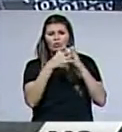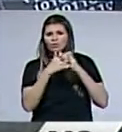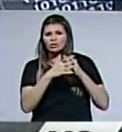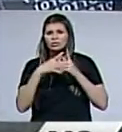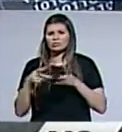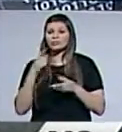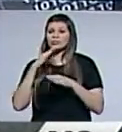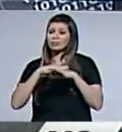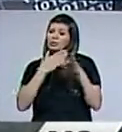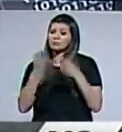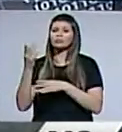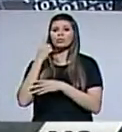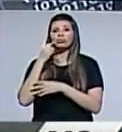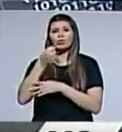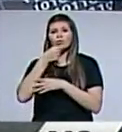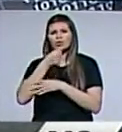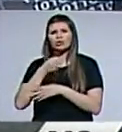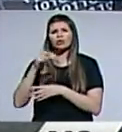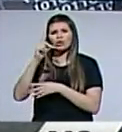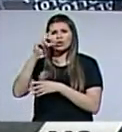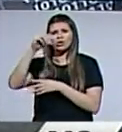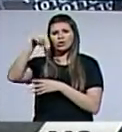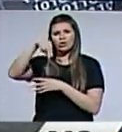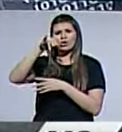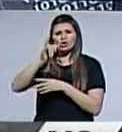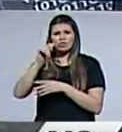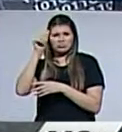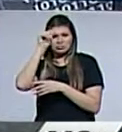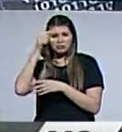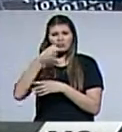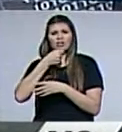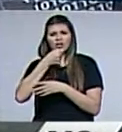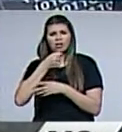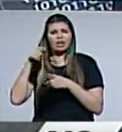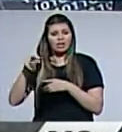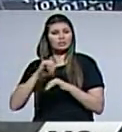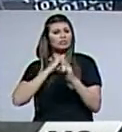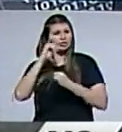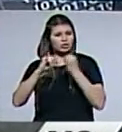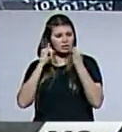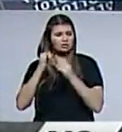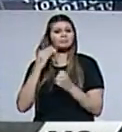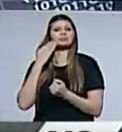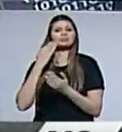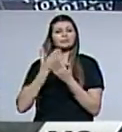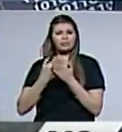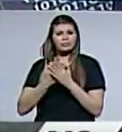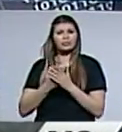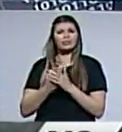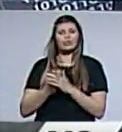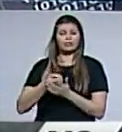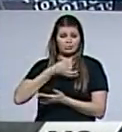La noticia es la siguiente. Se las voy a leer